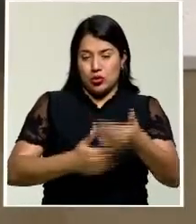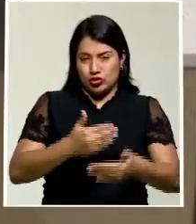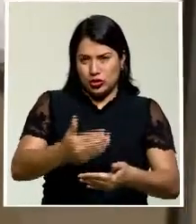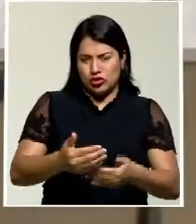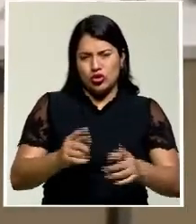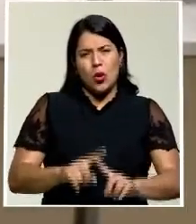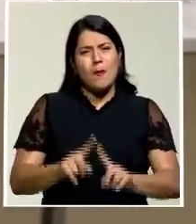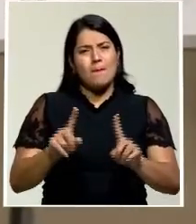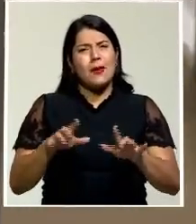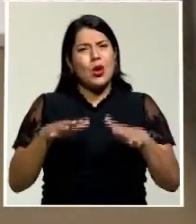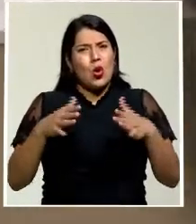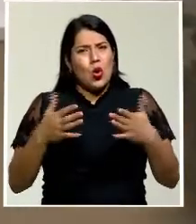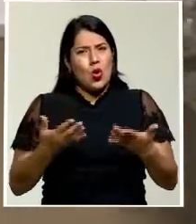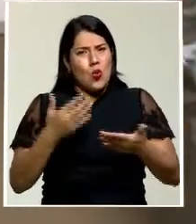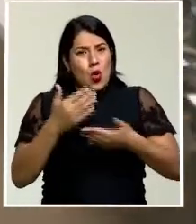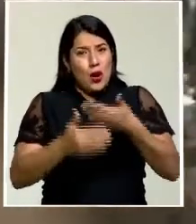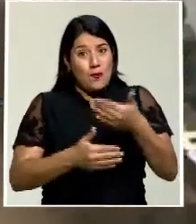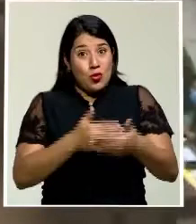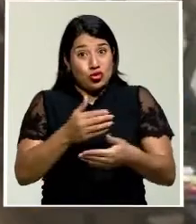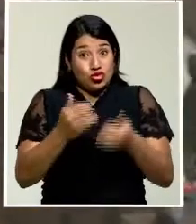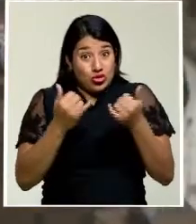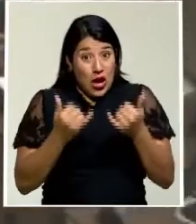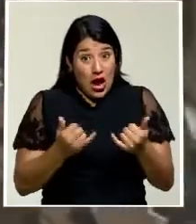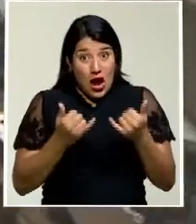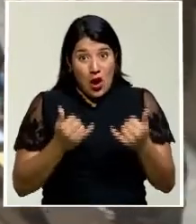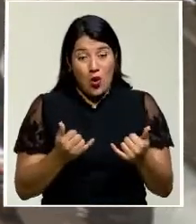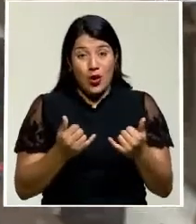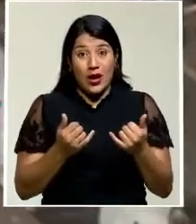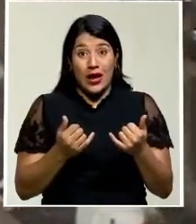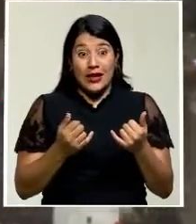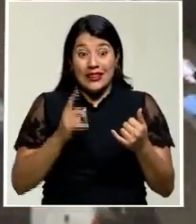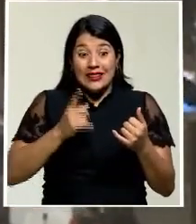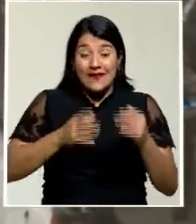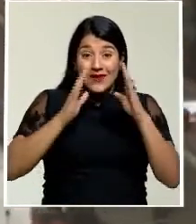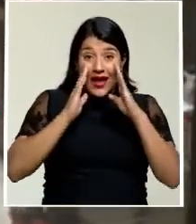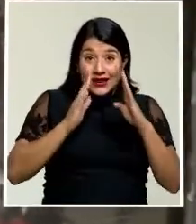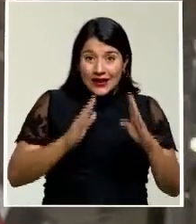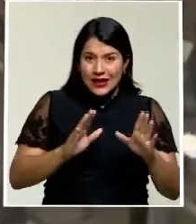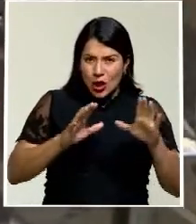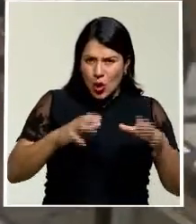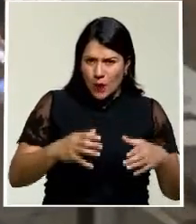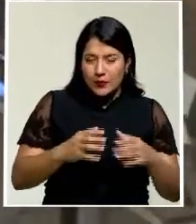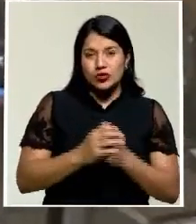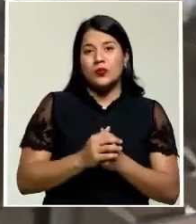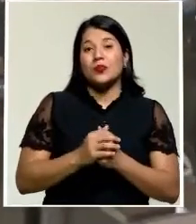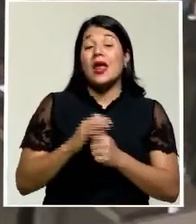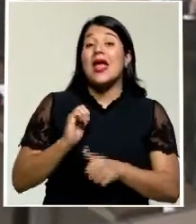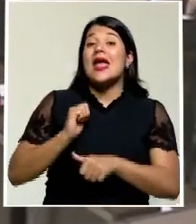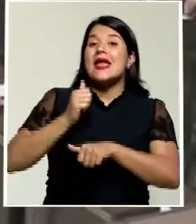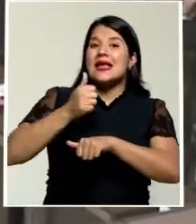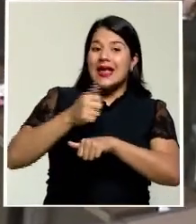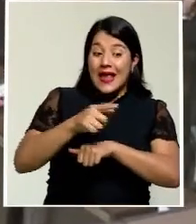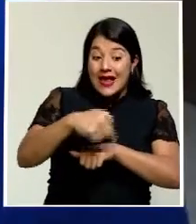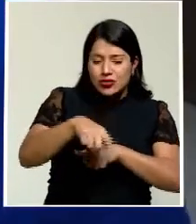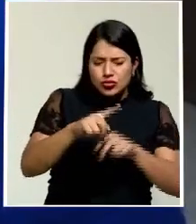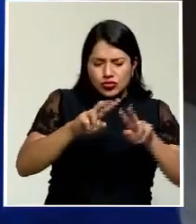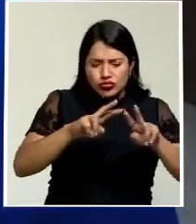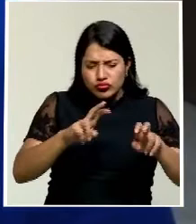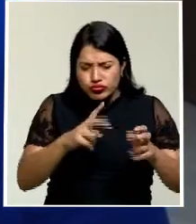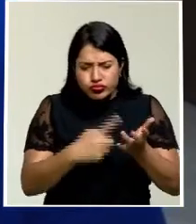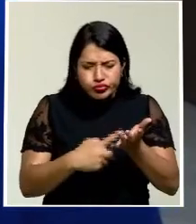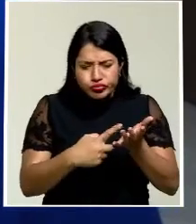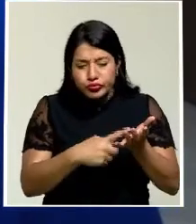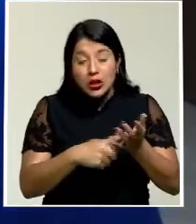la ruta del polémico proyecto ahora que ingrese a esta Comisión Legislativa? Se establece un informe y el informe contiene la